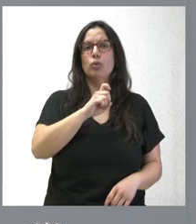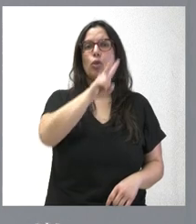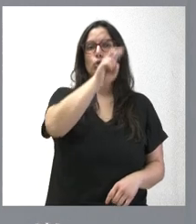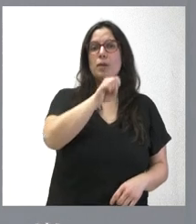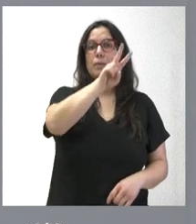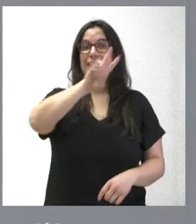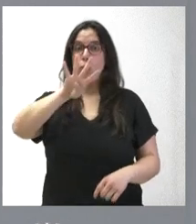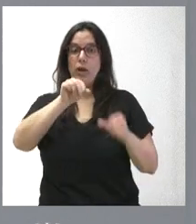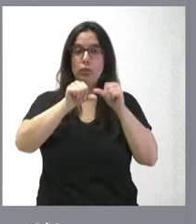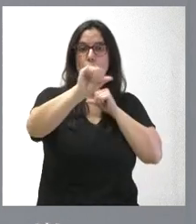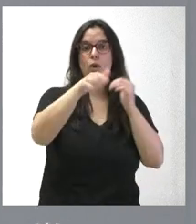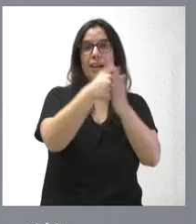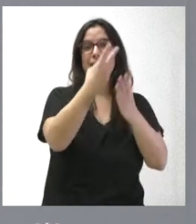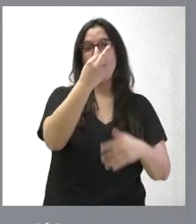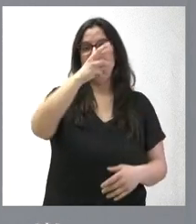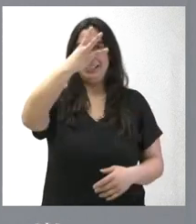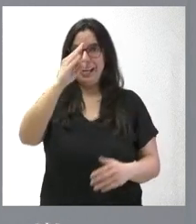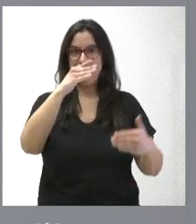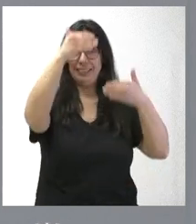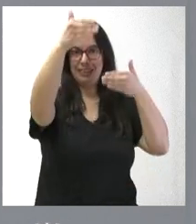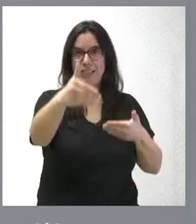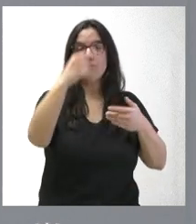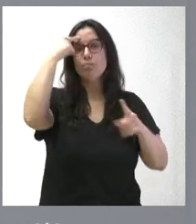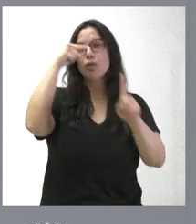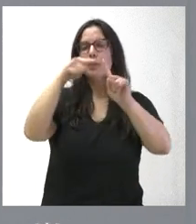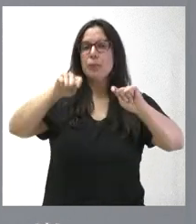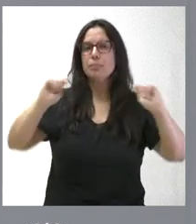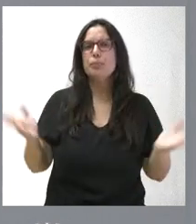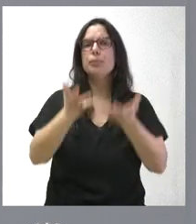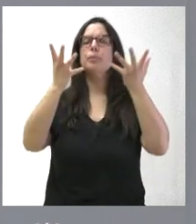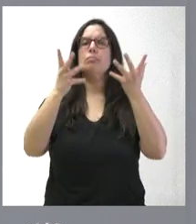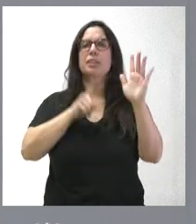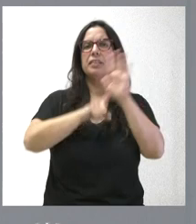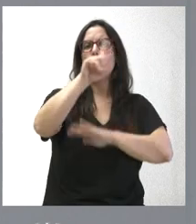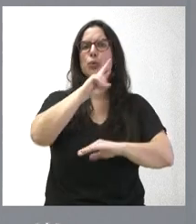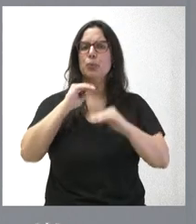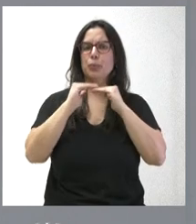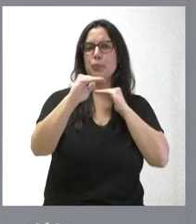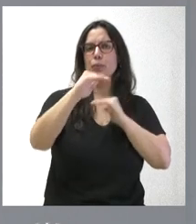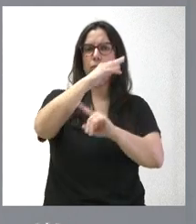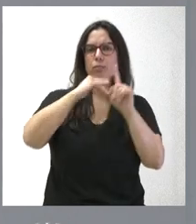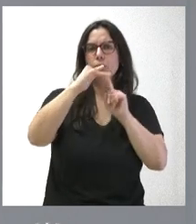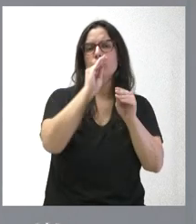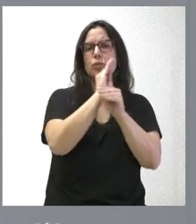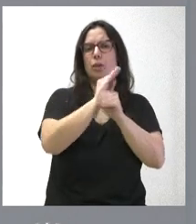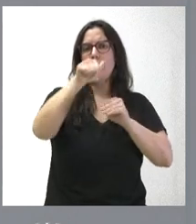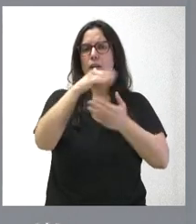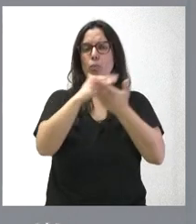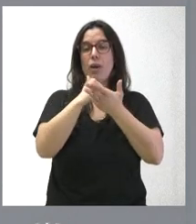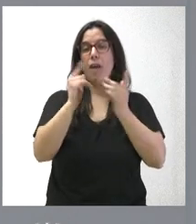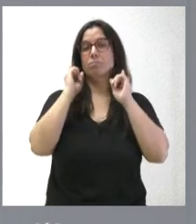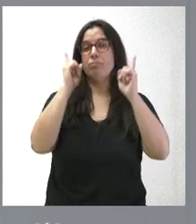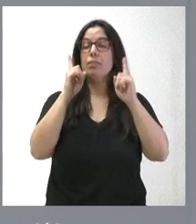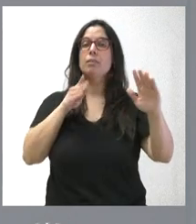2024 y 2030, con el objetivo de promocionar el desarrollo sostenible de la comunidad autónoma, incluye una inversión prevista